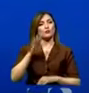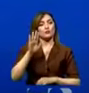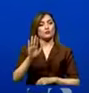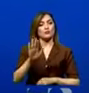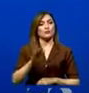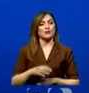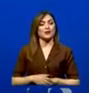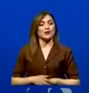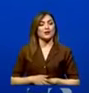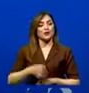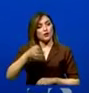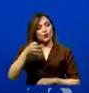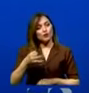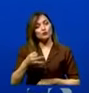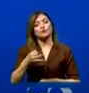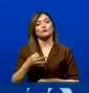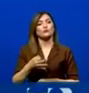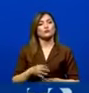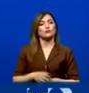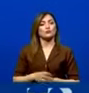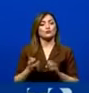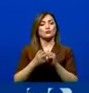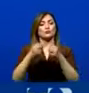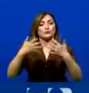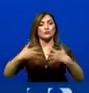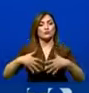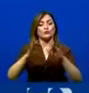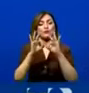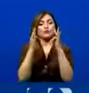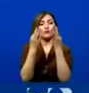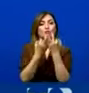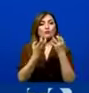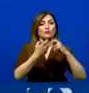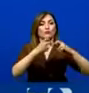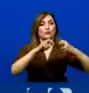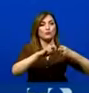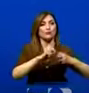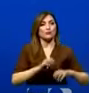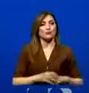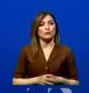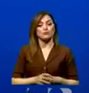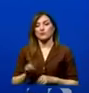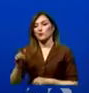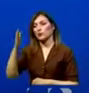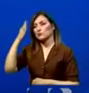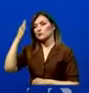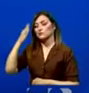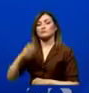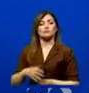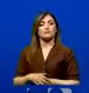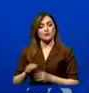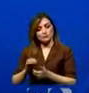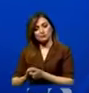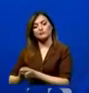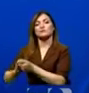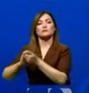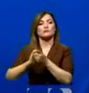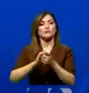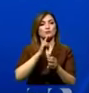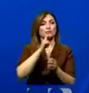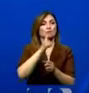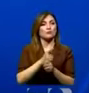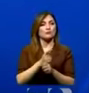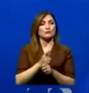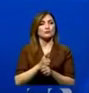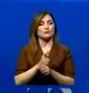en ese momento, yo estaba atravesando un grave problema familiar. Usted lo conoce. Me solidarizo con usted. Y por esa razón no